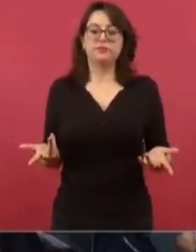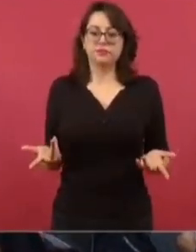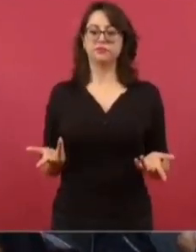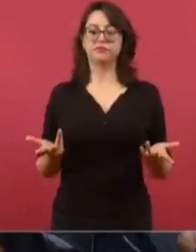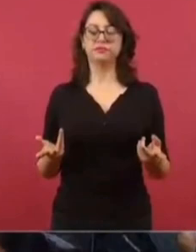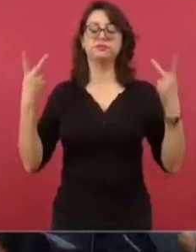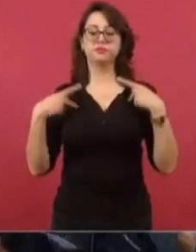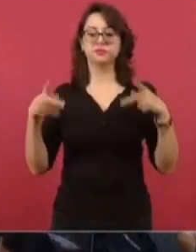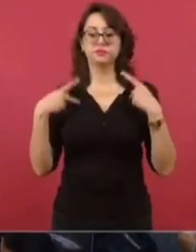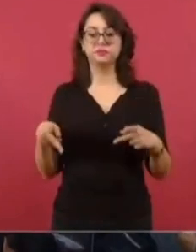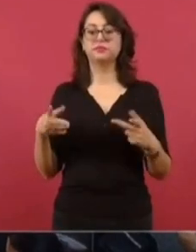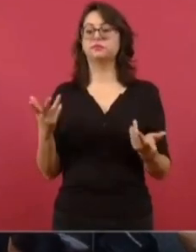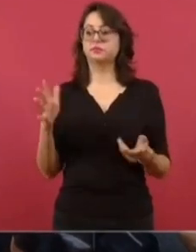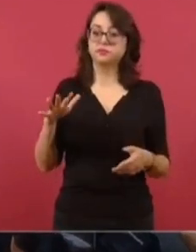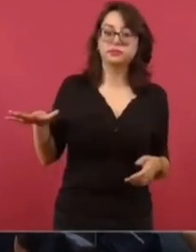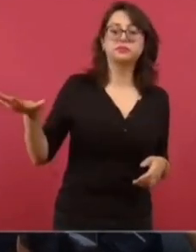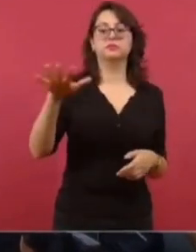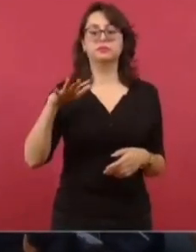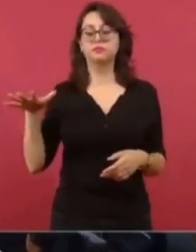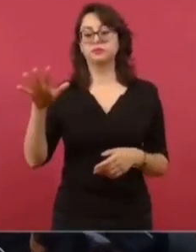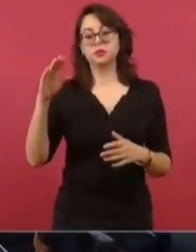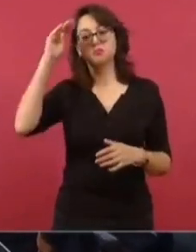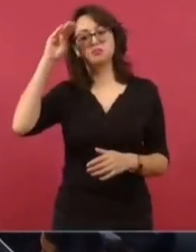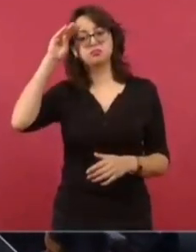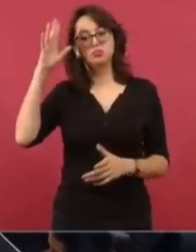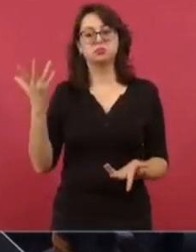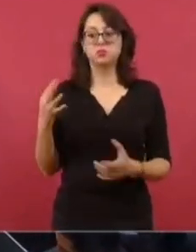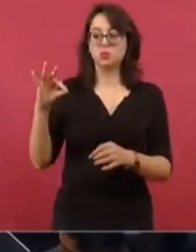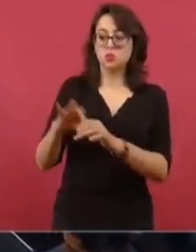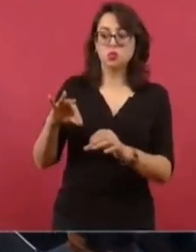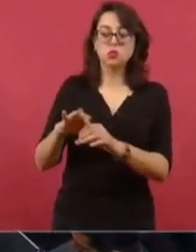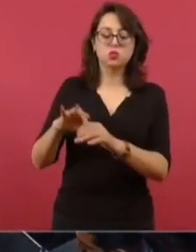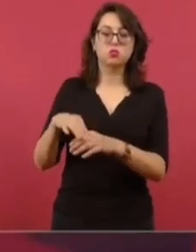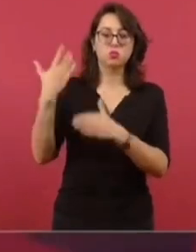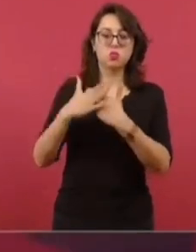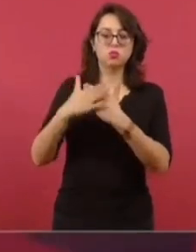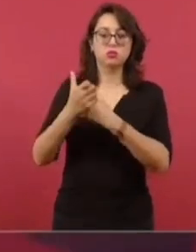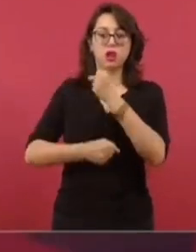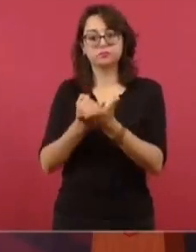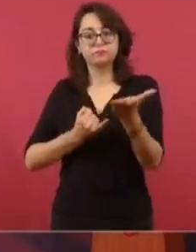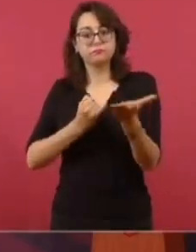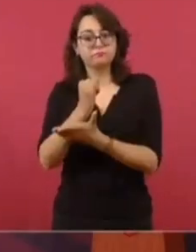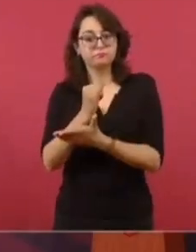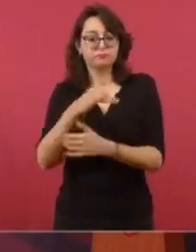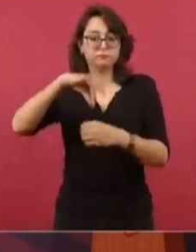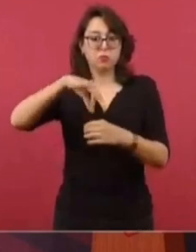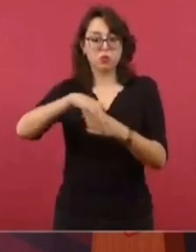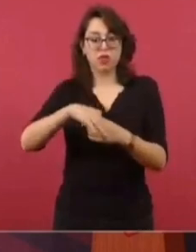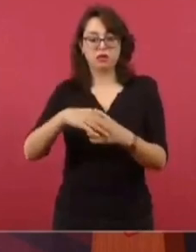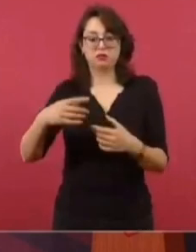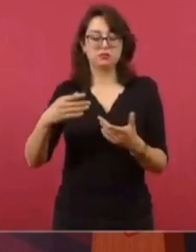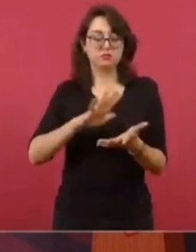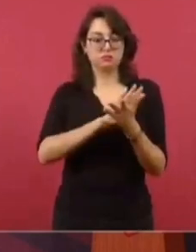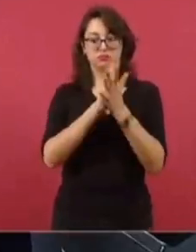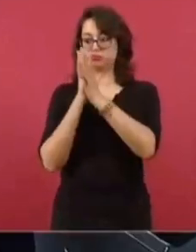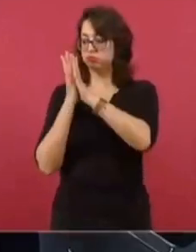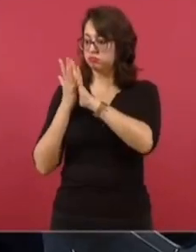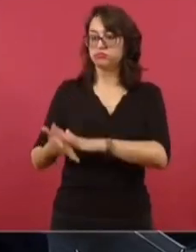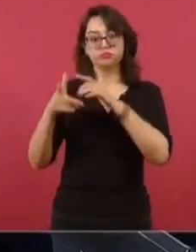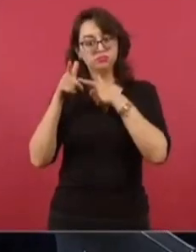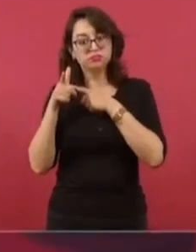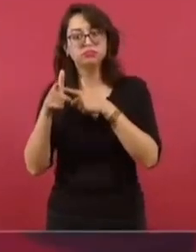y vuelve a triunfar el movimiento de transformación. Si continúa la transformación de México.